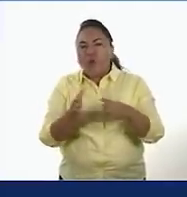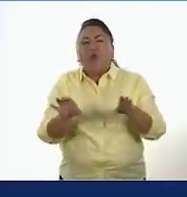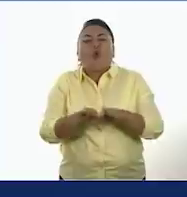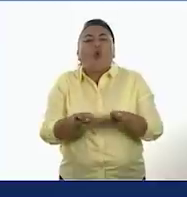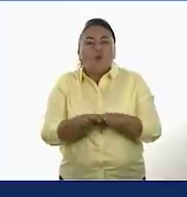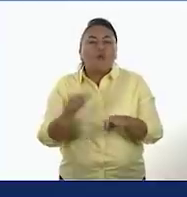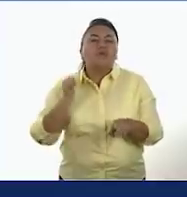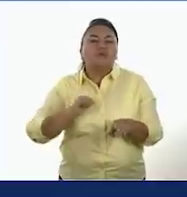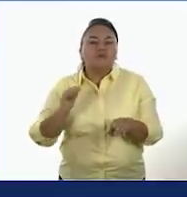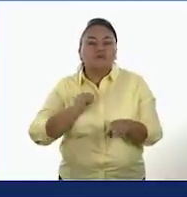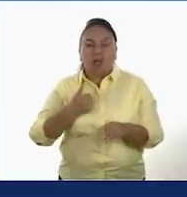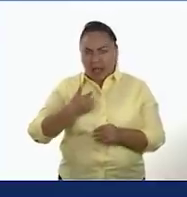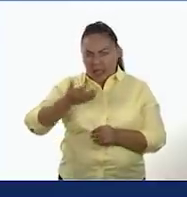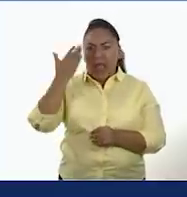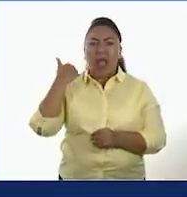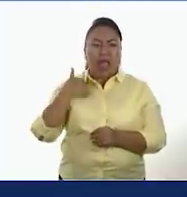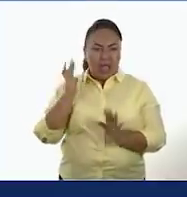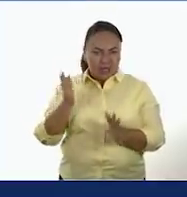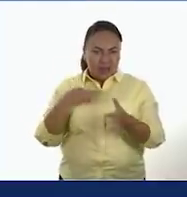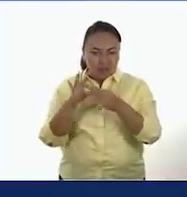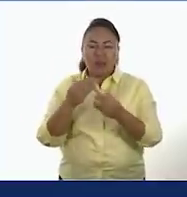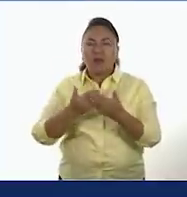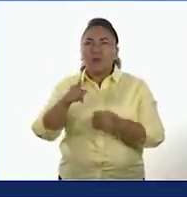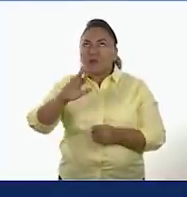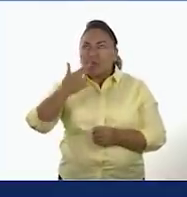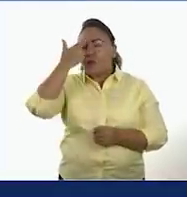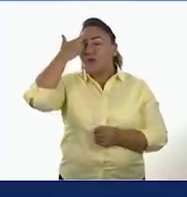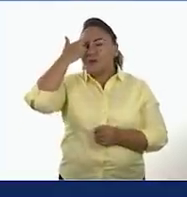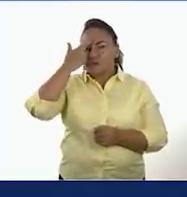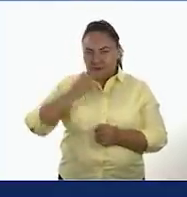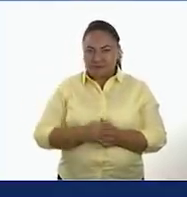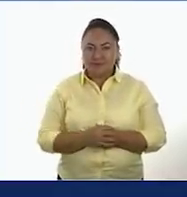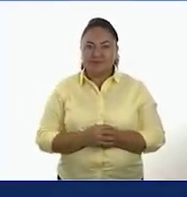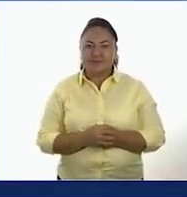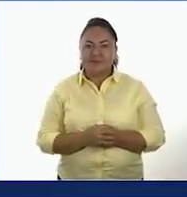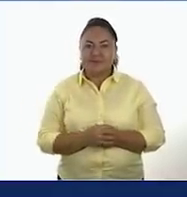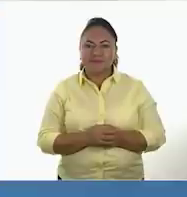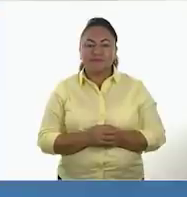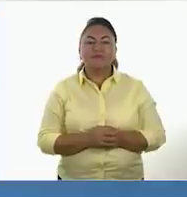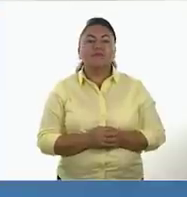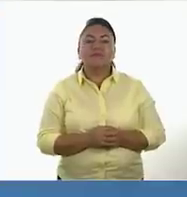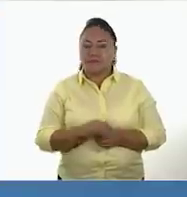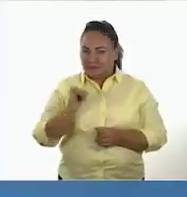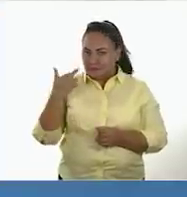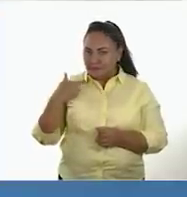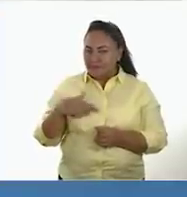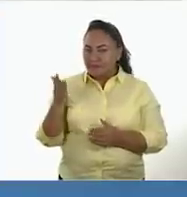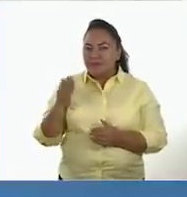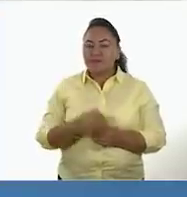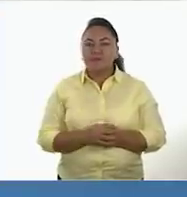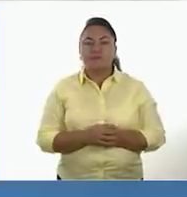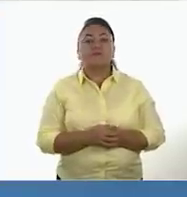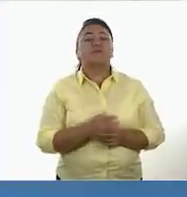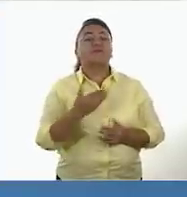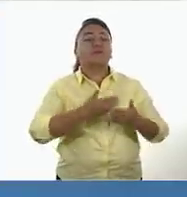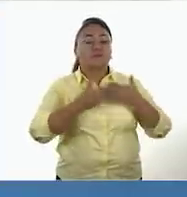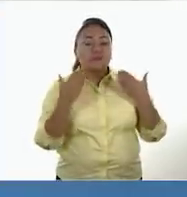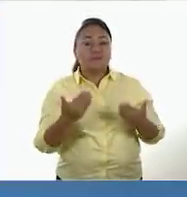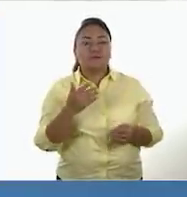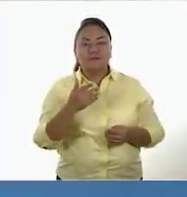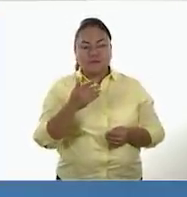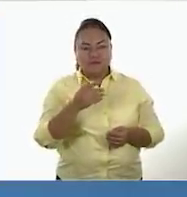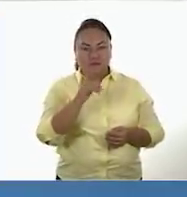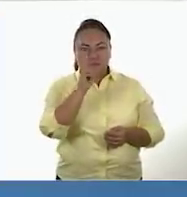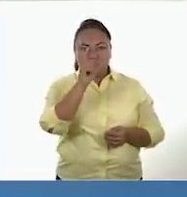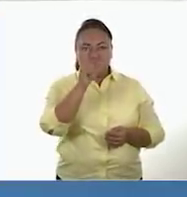era? Ya lo vimos, ya nada más es cuestión de que lo recuerden. Profesor. Ajá. Llegamos también con los sedentarios, recuerden